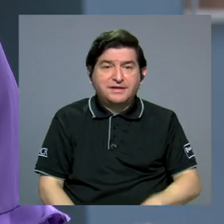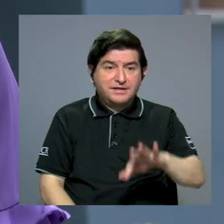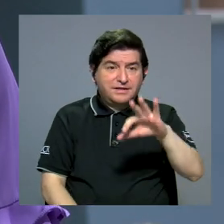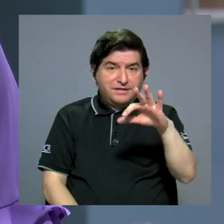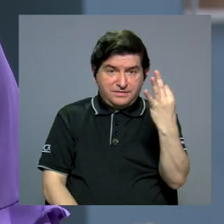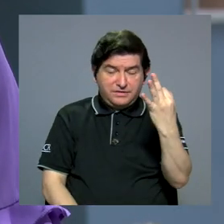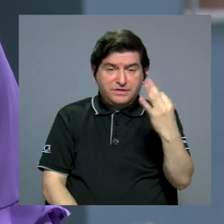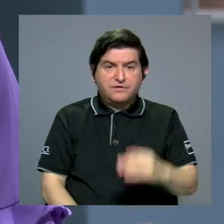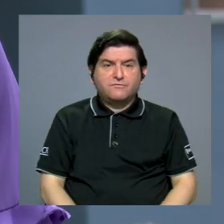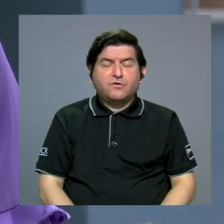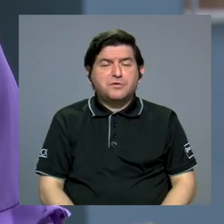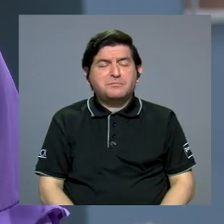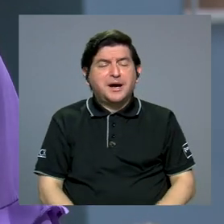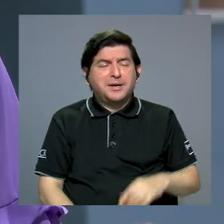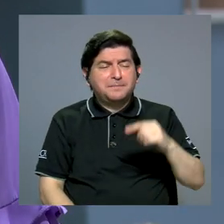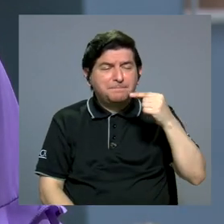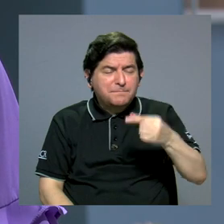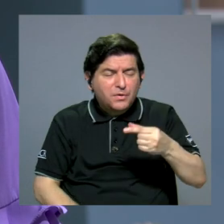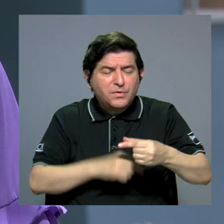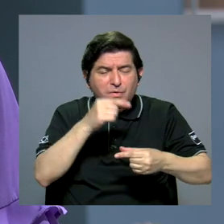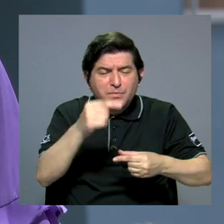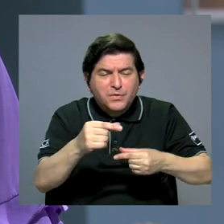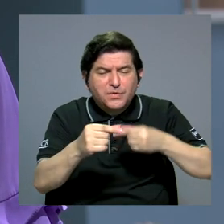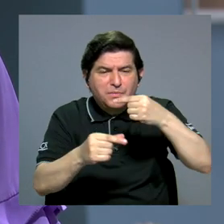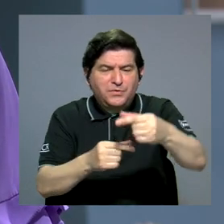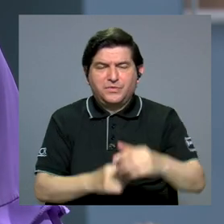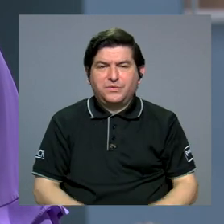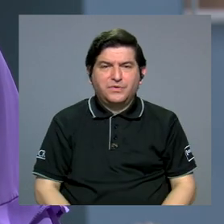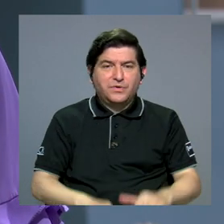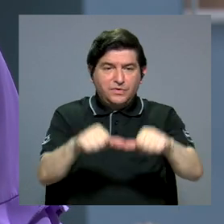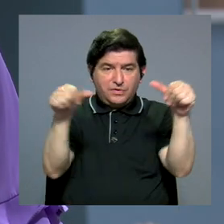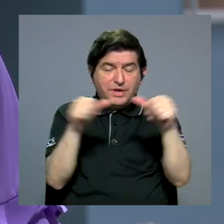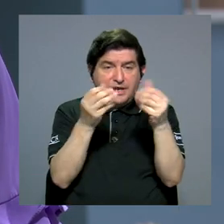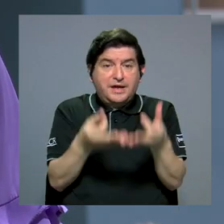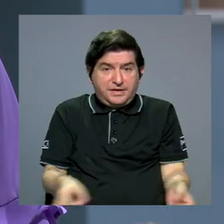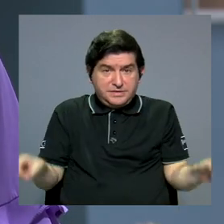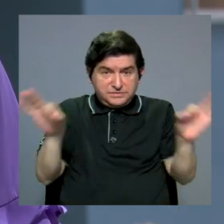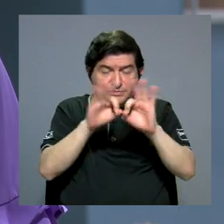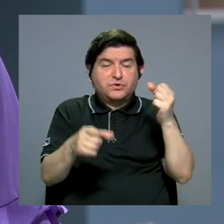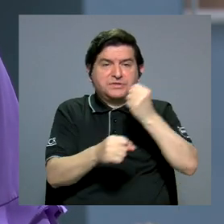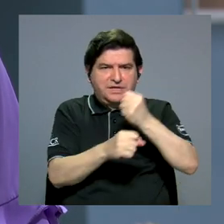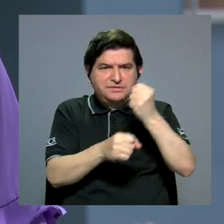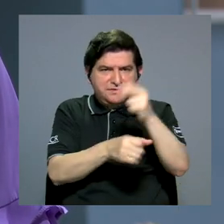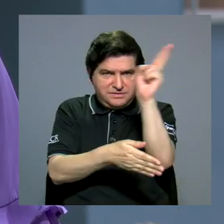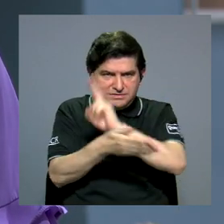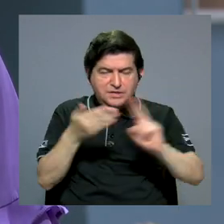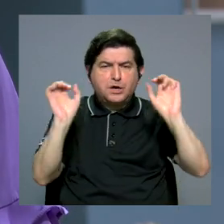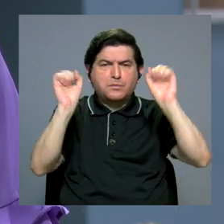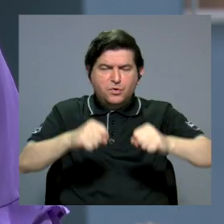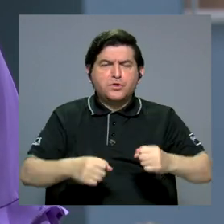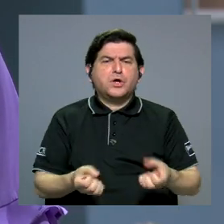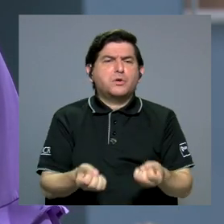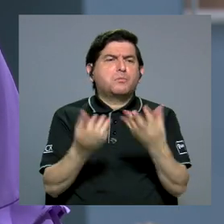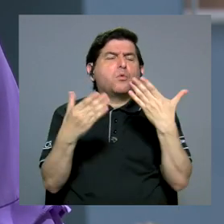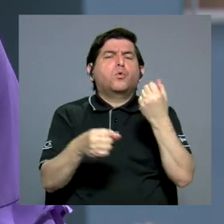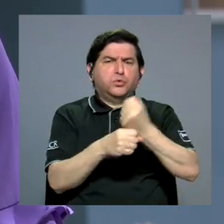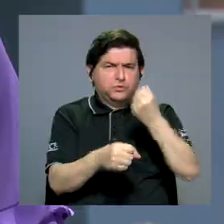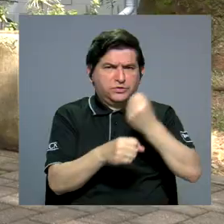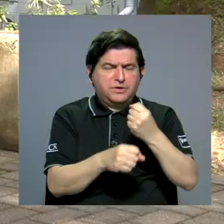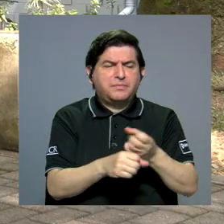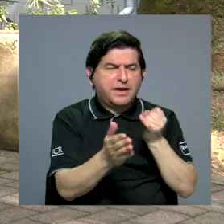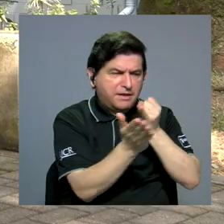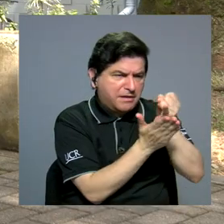pasos lentos, pero muy constantes. Y desde las áreas sustantivas del quehacer universitario se puede hacer muchísimo,